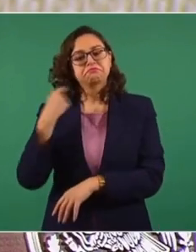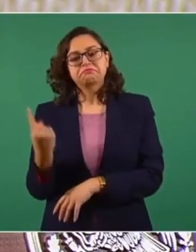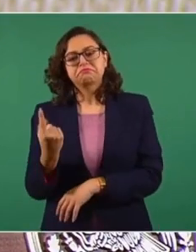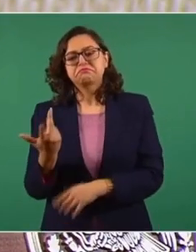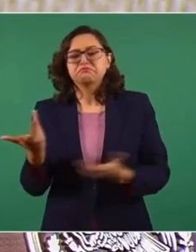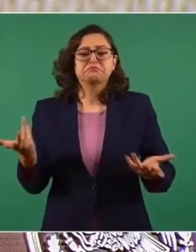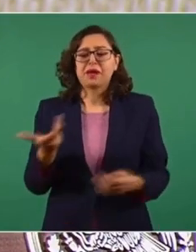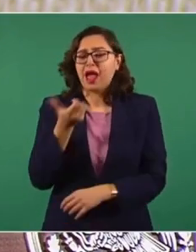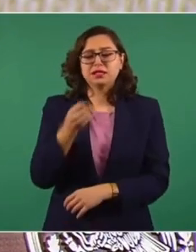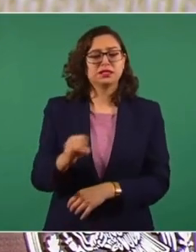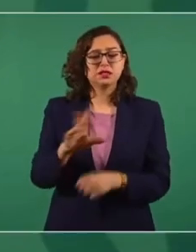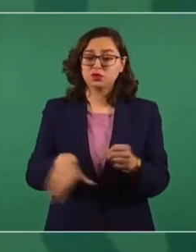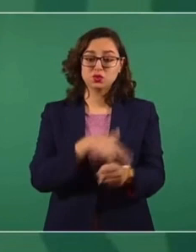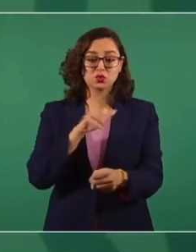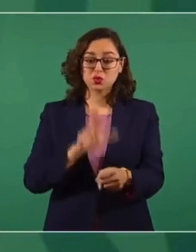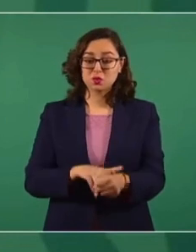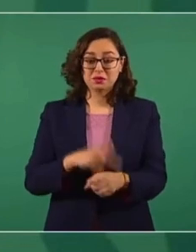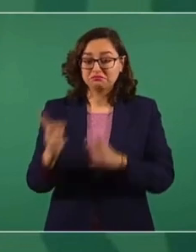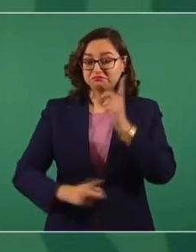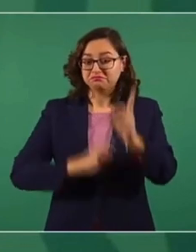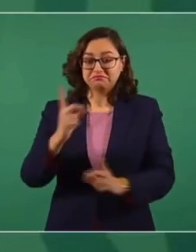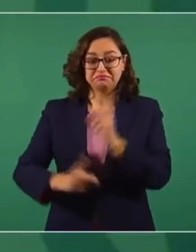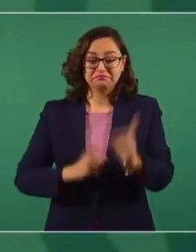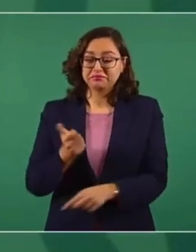Así es el deporte,